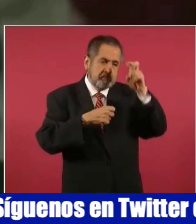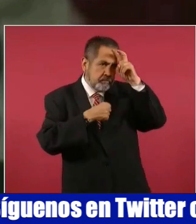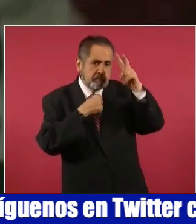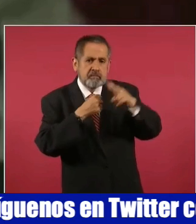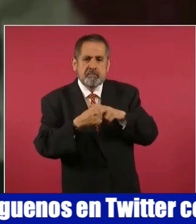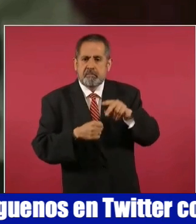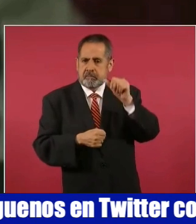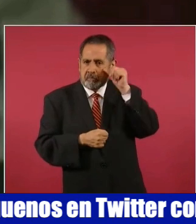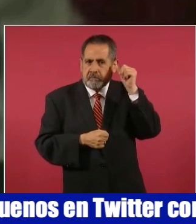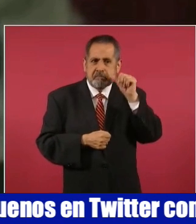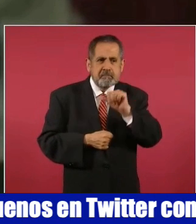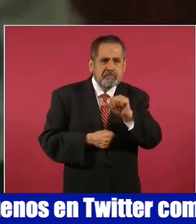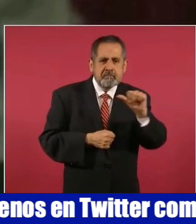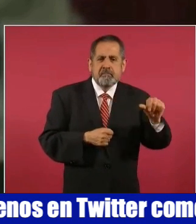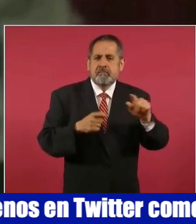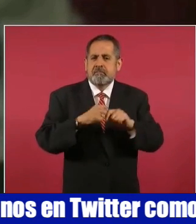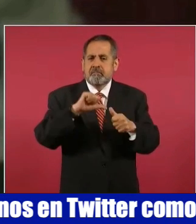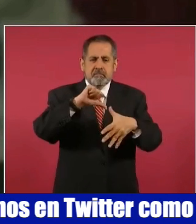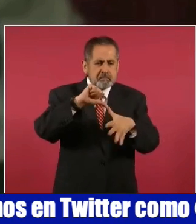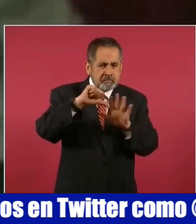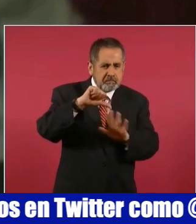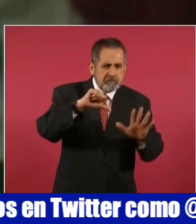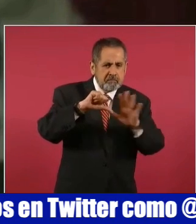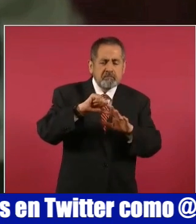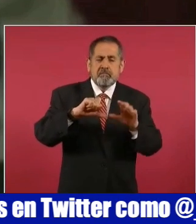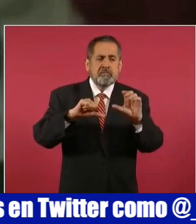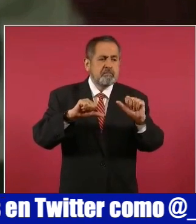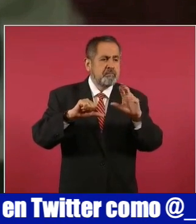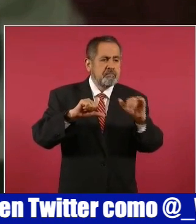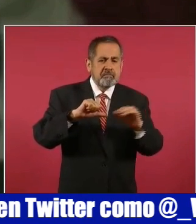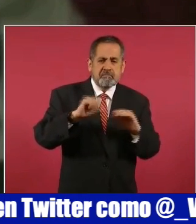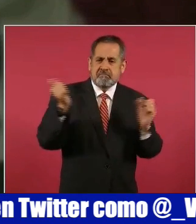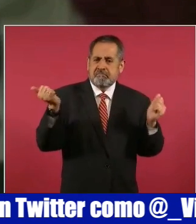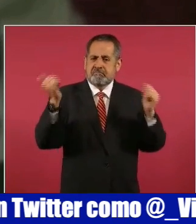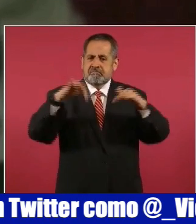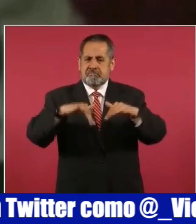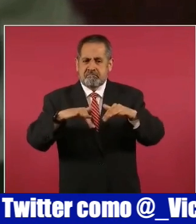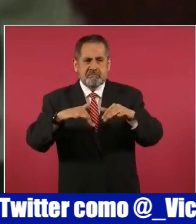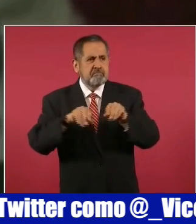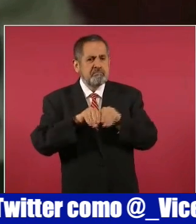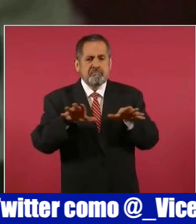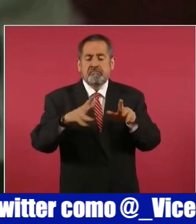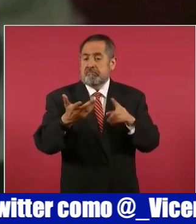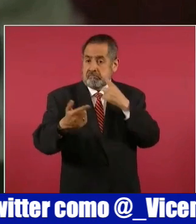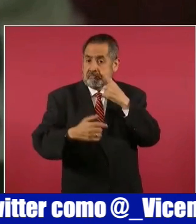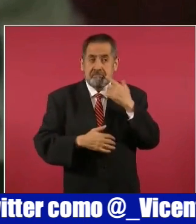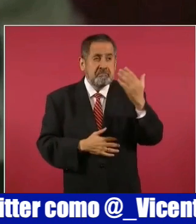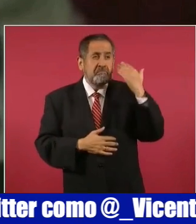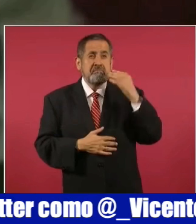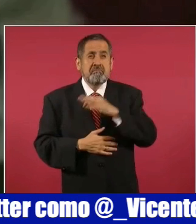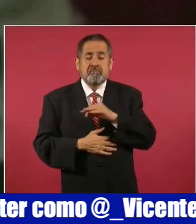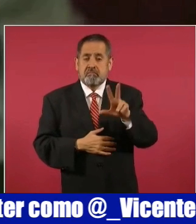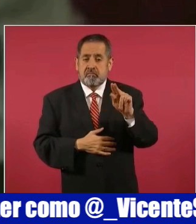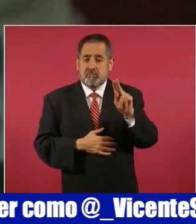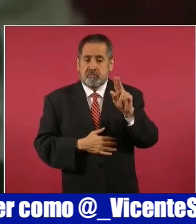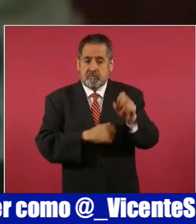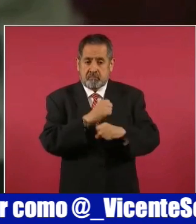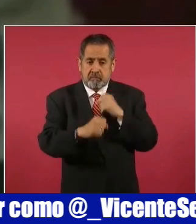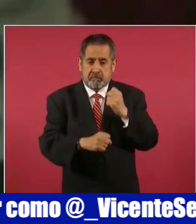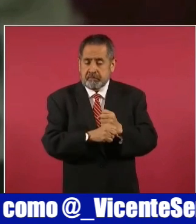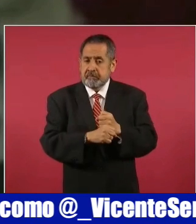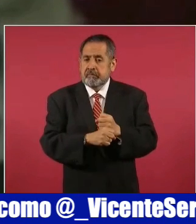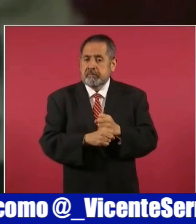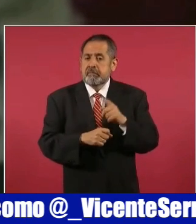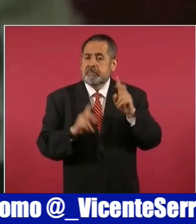asiáticos, sudamericanos y países del Caribe. Hace unos 80 años, cuando todavía se